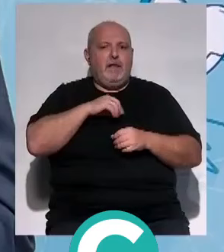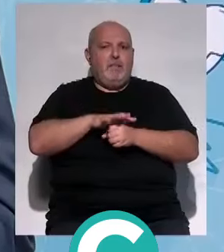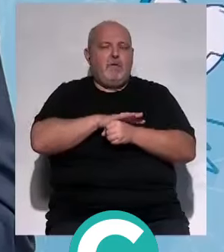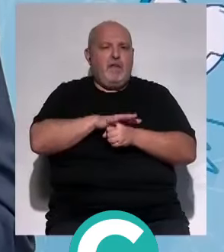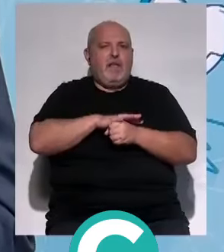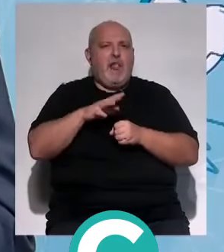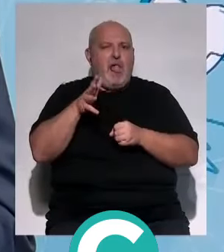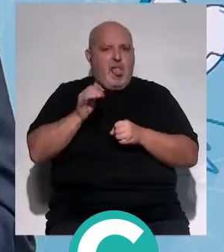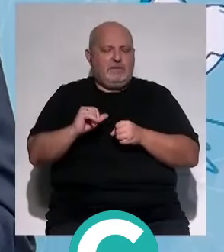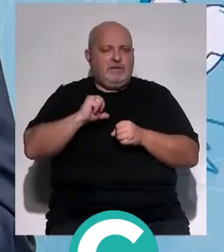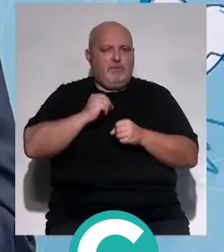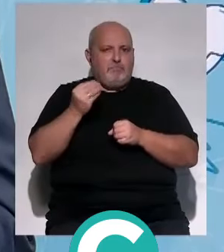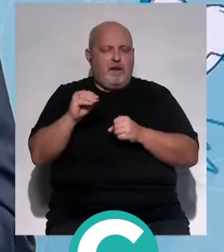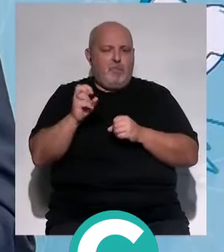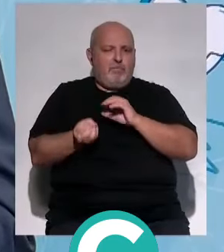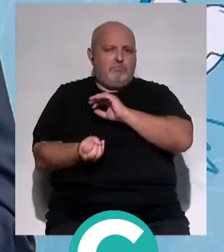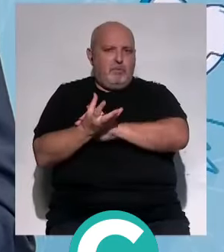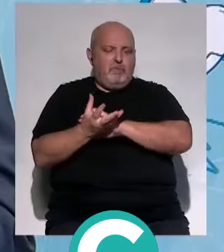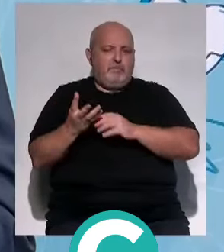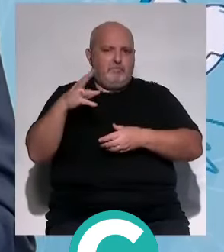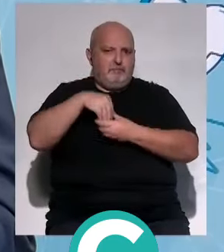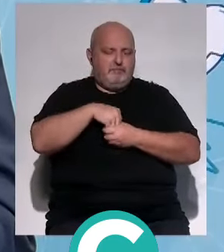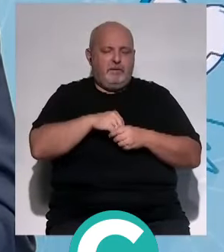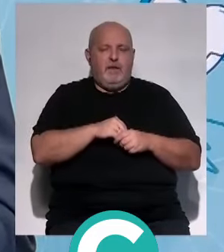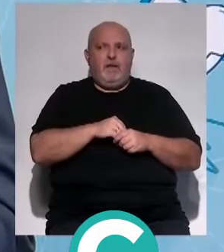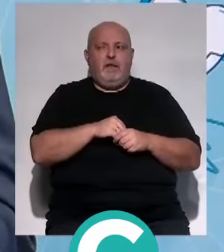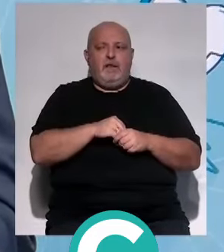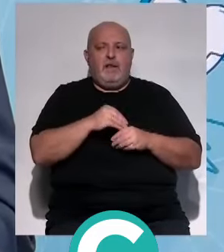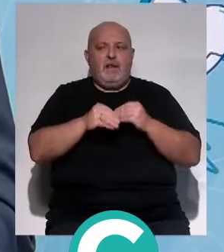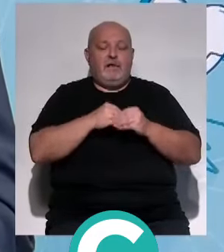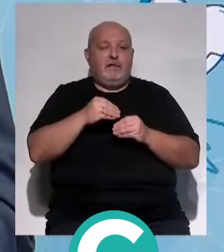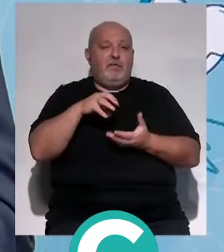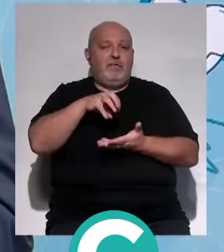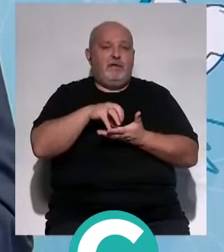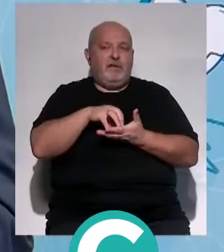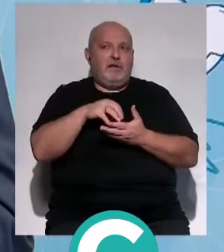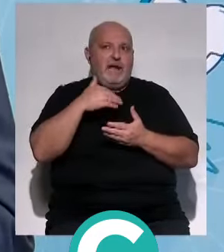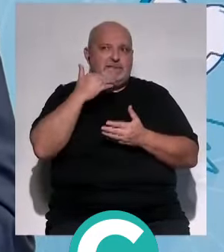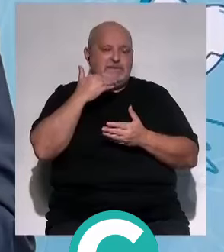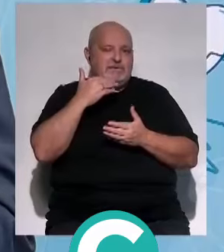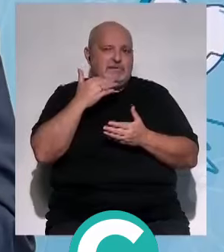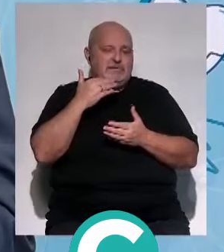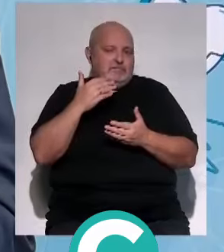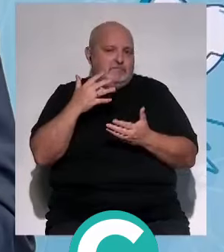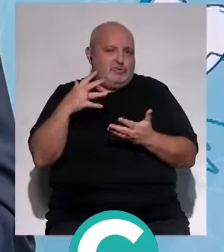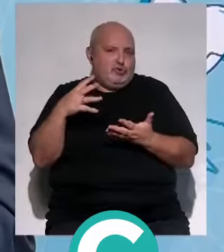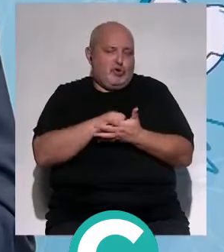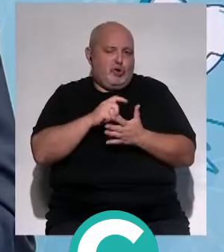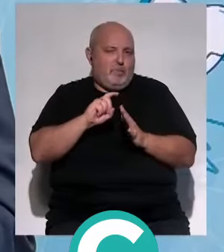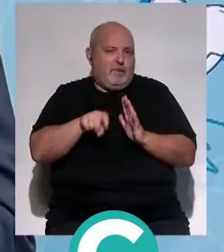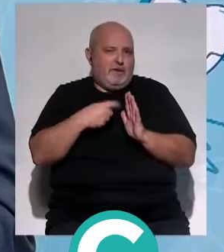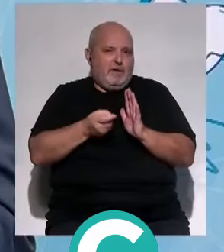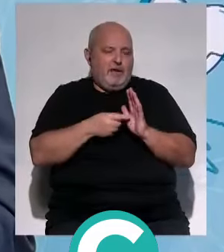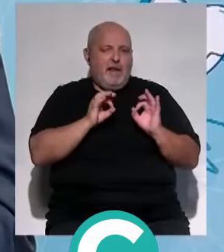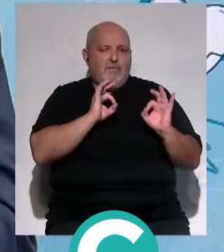provincia que cuenta con esta especialidad y así hace que ya nuestros centros prácticamente tengamos copado todas las